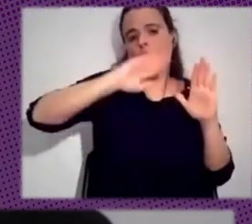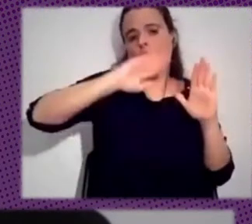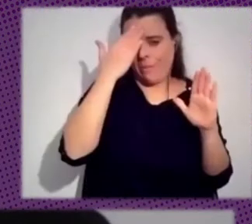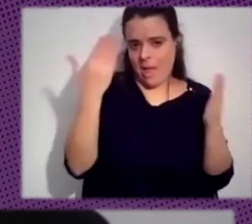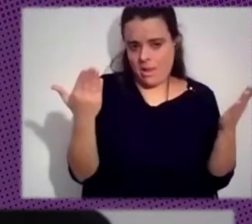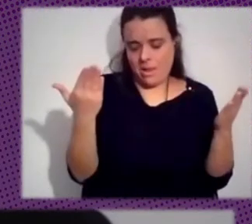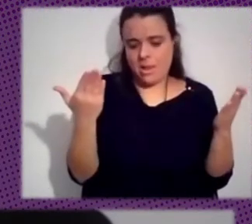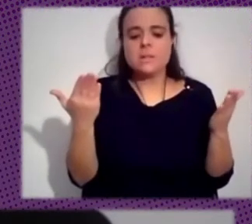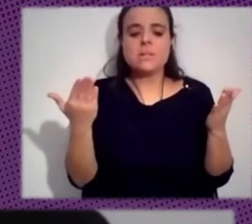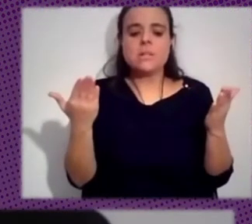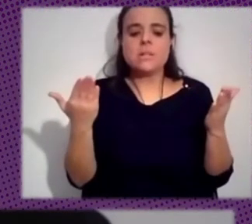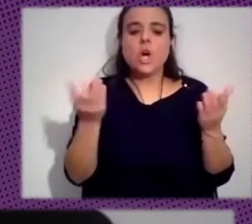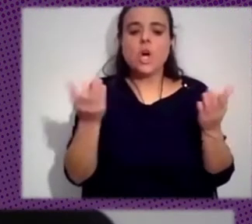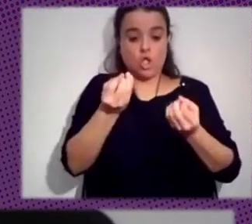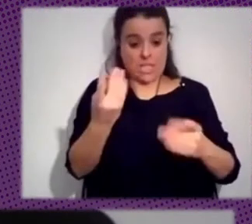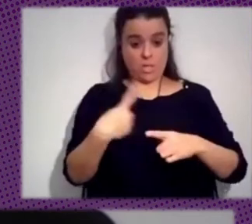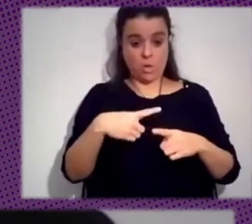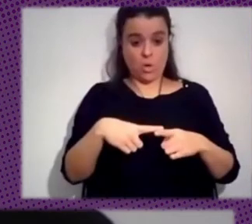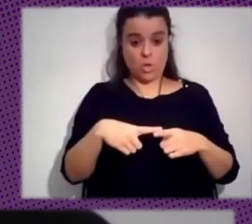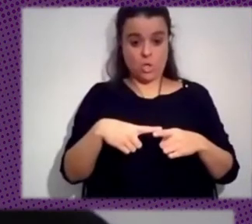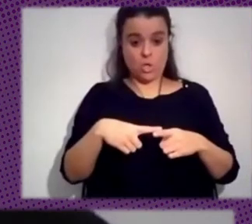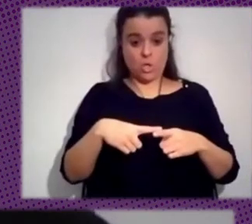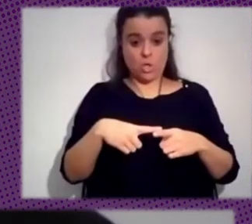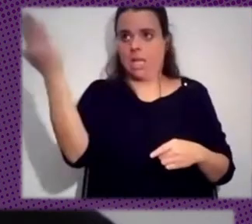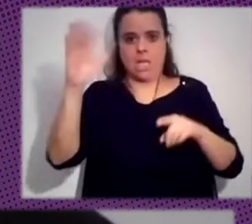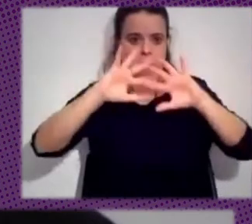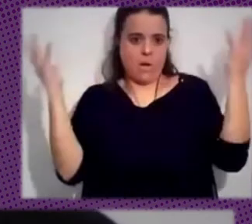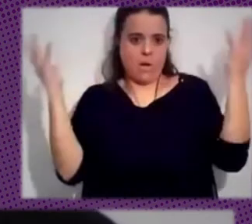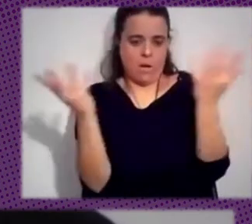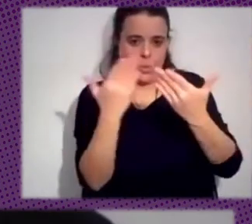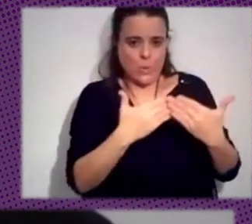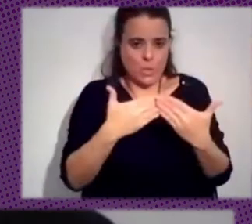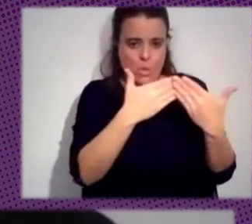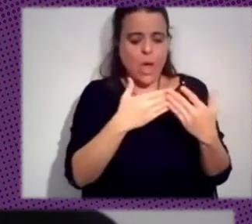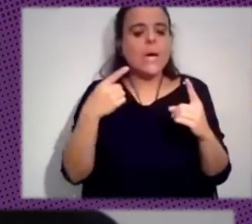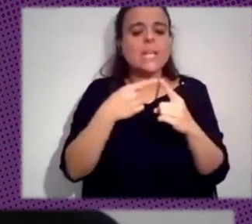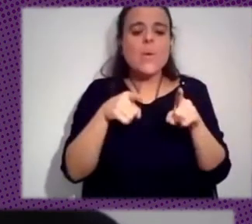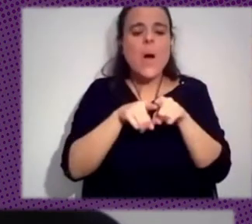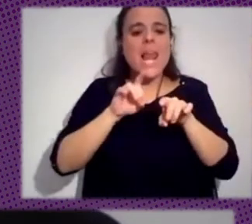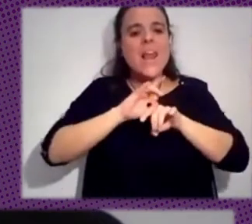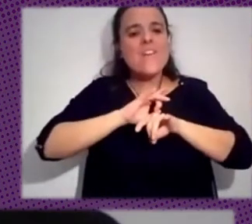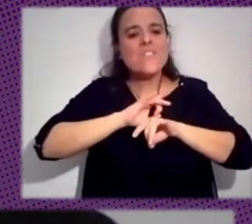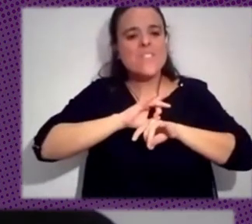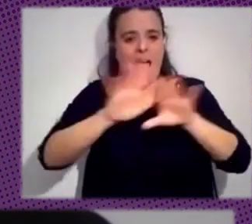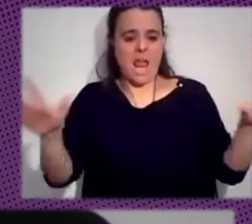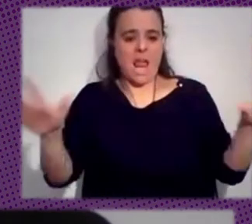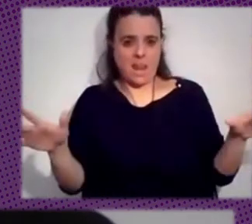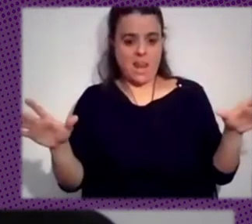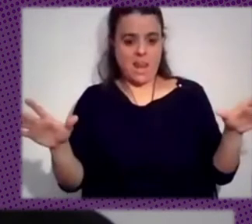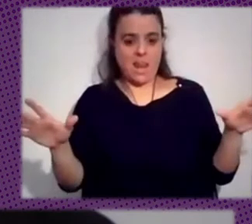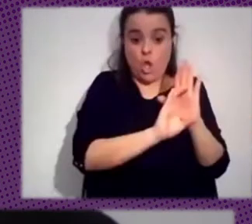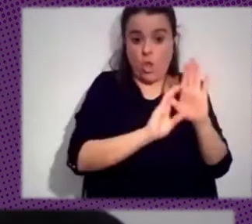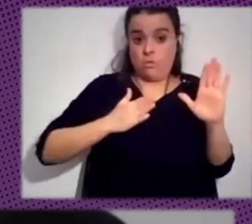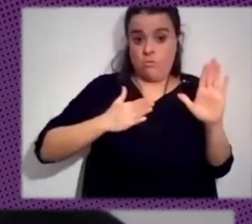que muchísima gente está estudiando y en todo el mundo de una manera que pueda hacerse viral, que utilice los códigos de la propia red social, en este caso